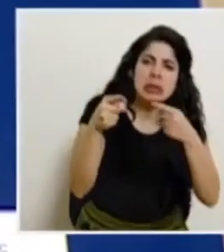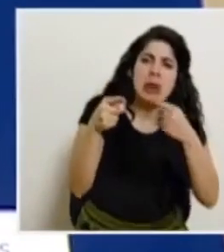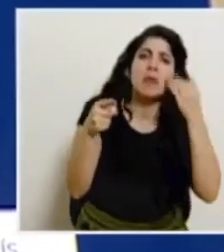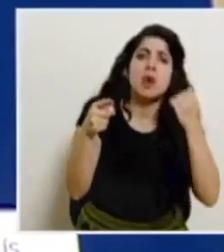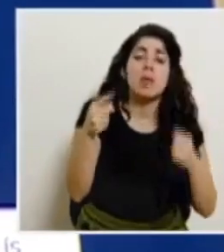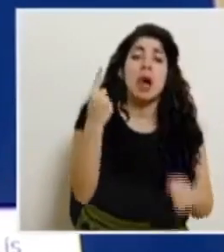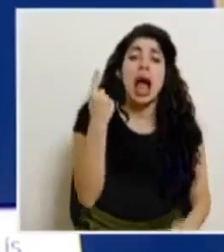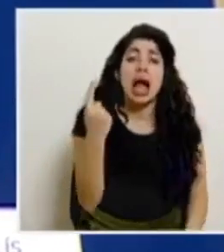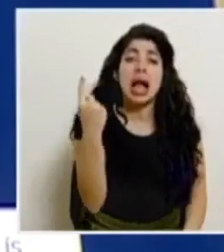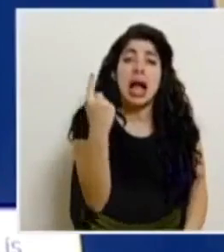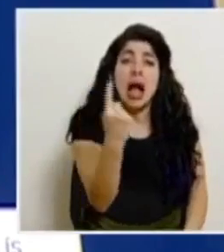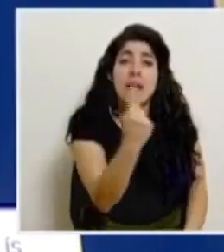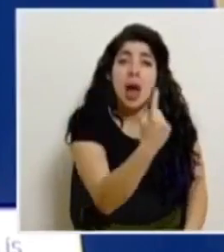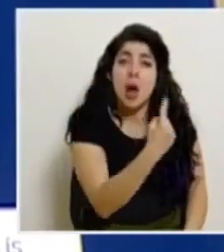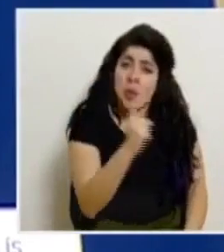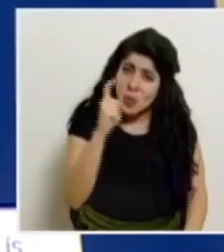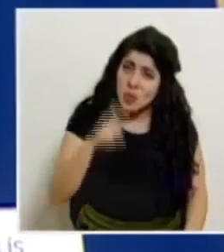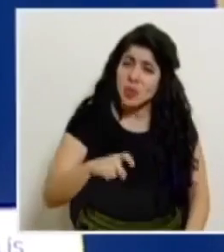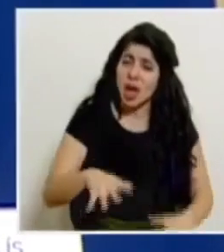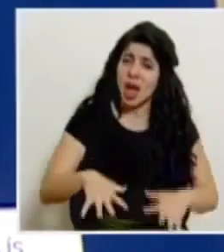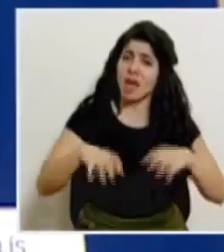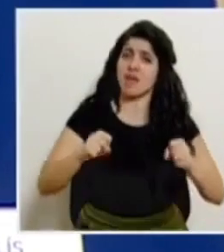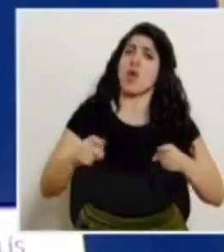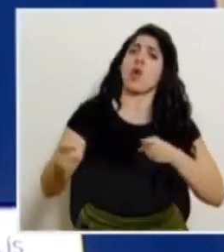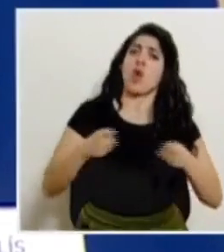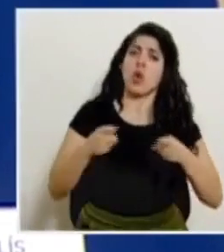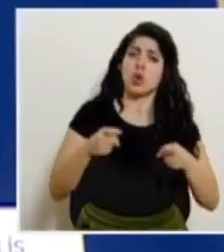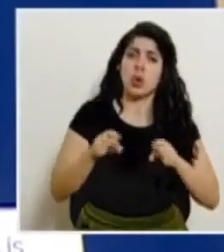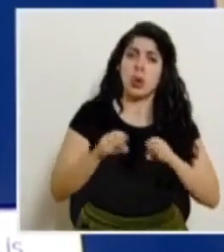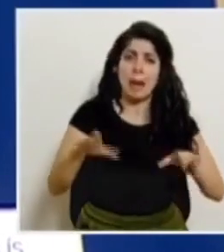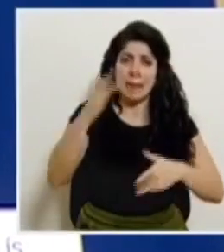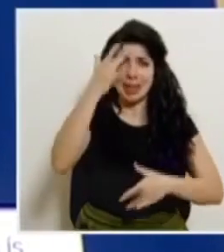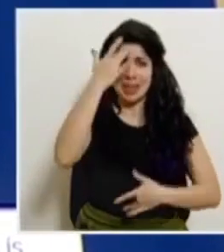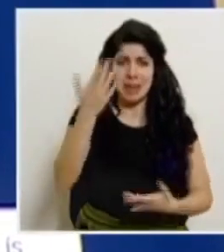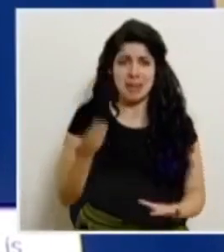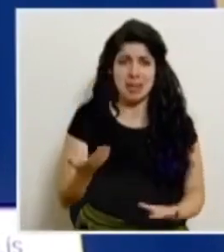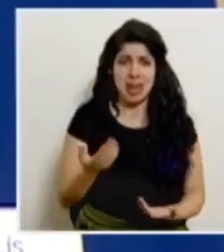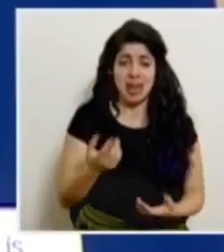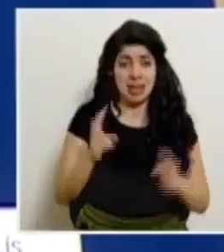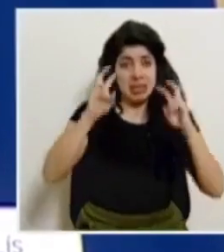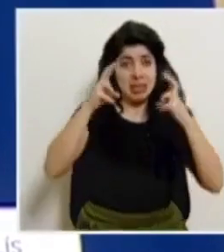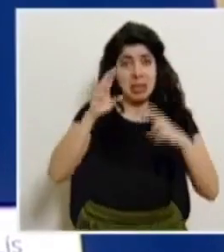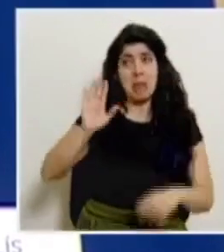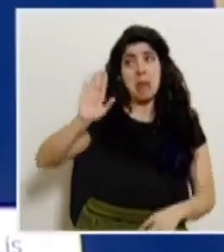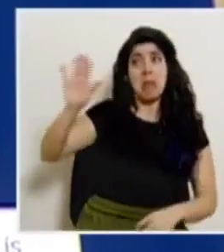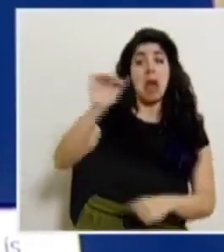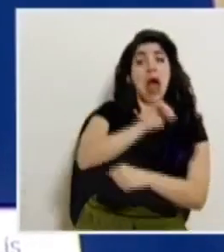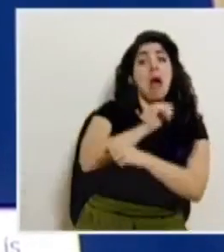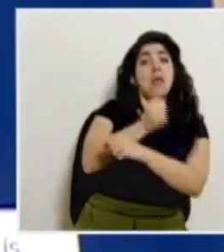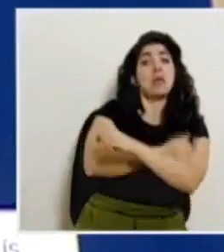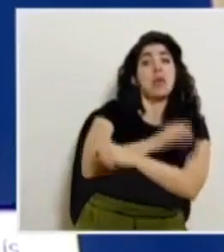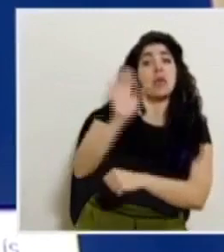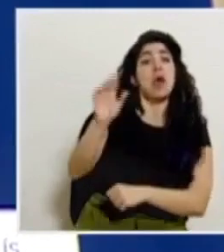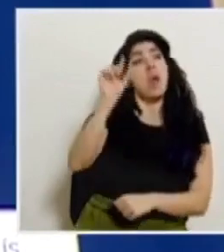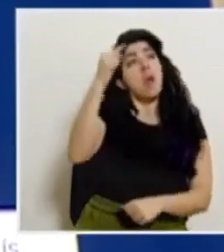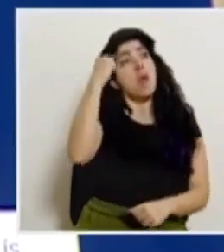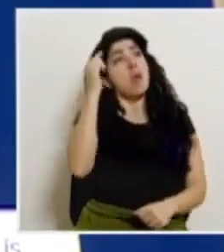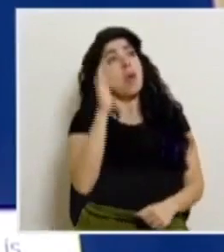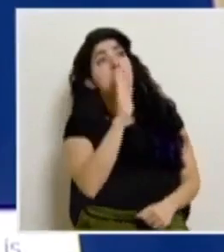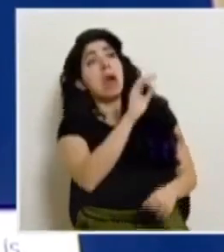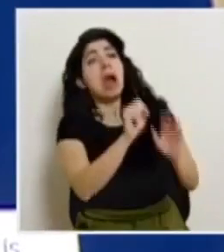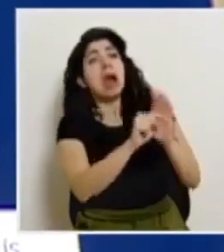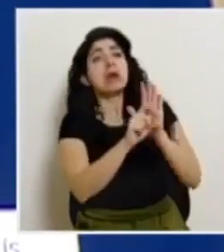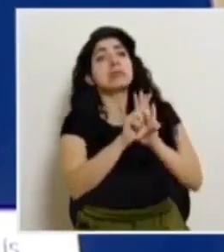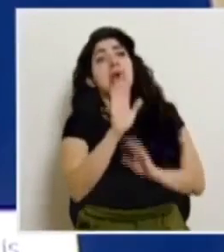uno de nosotros debe tomar el control de esta pandemia no es solamente un tema de las autoridades no es un tema de gobierno de la